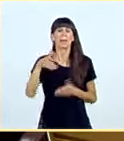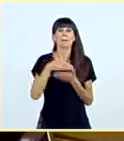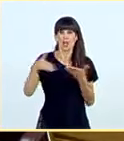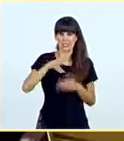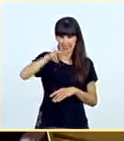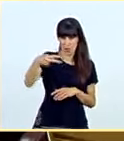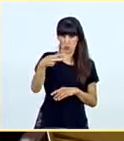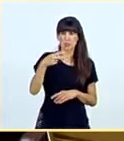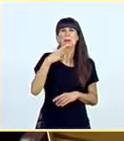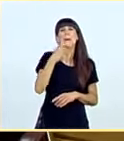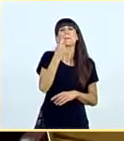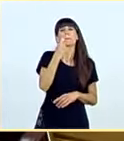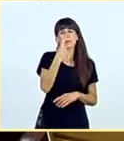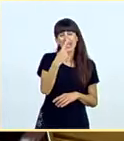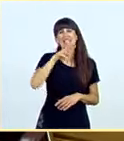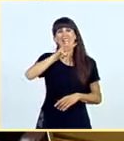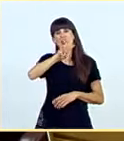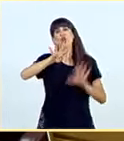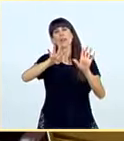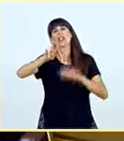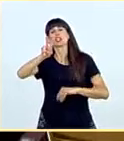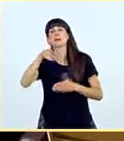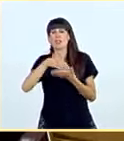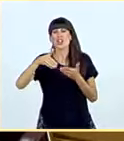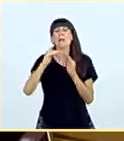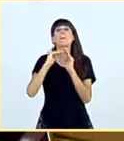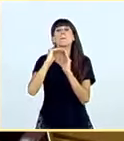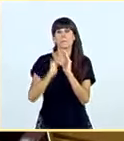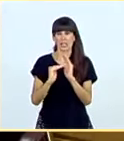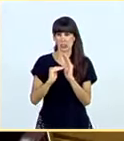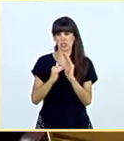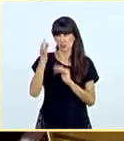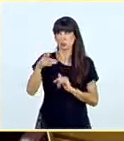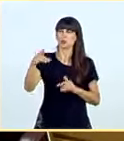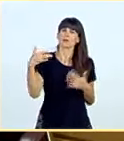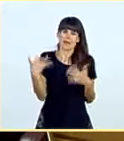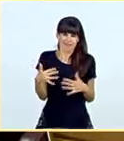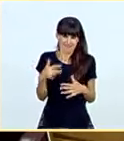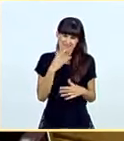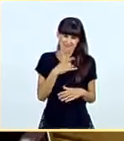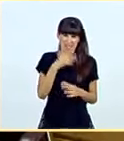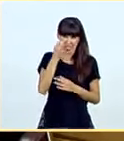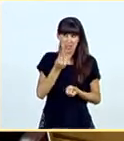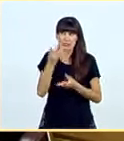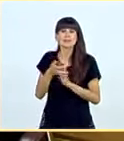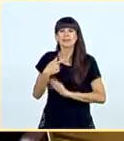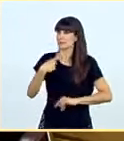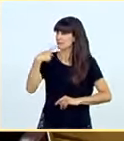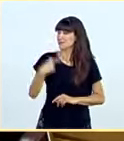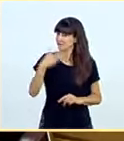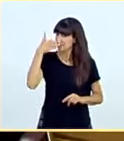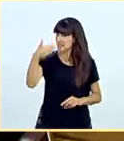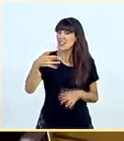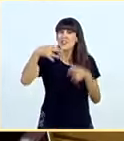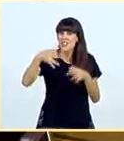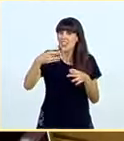.392 millones menos. Seguro que se alegra de este dato. Mire, señora Heredia, le voy a contar la verdad de los hechos. Y